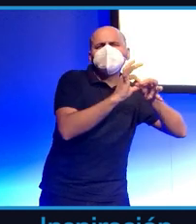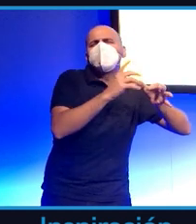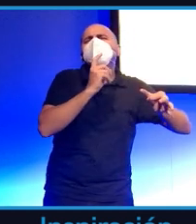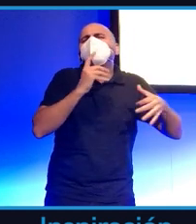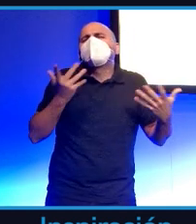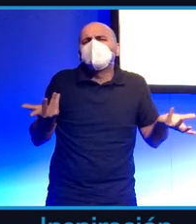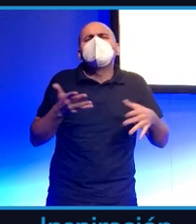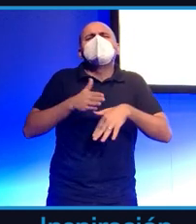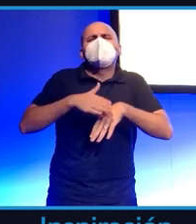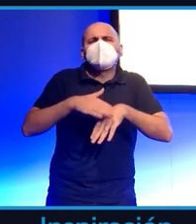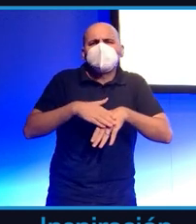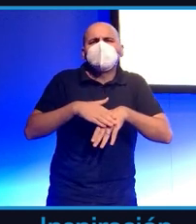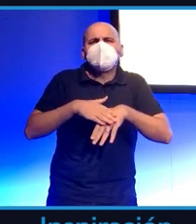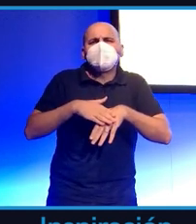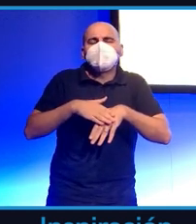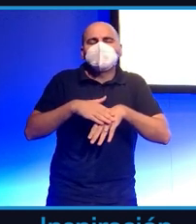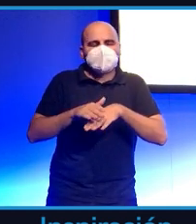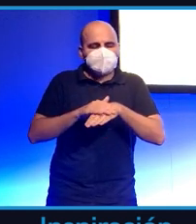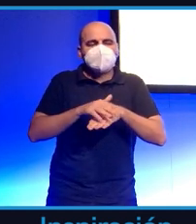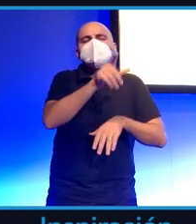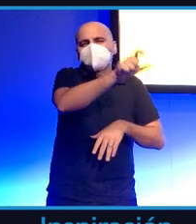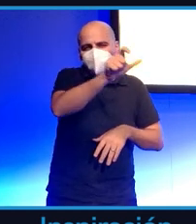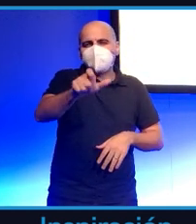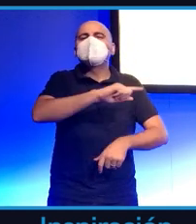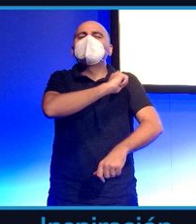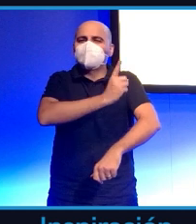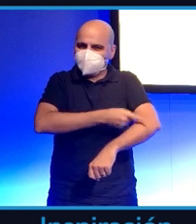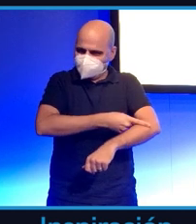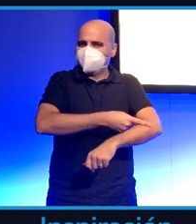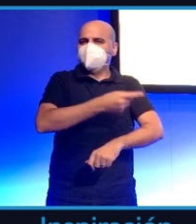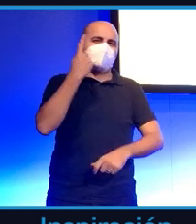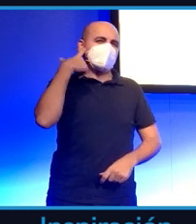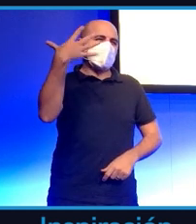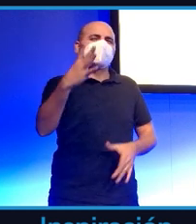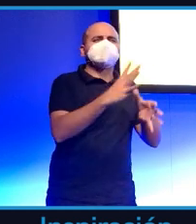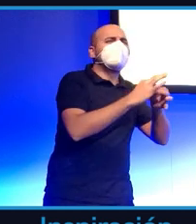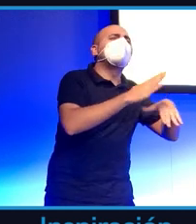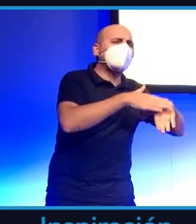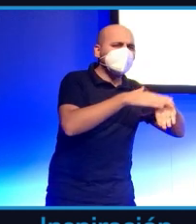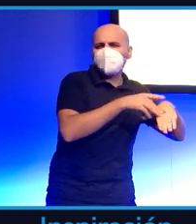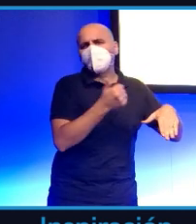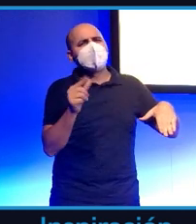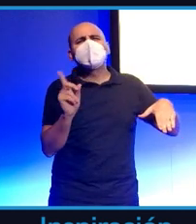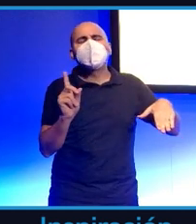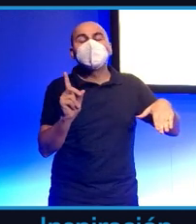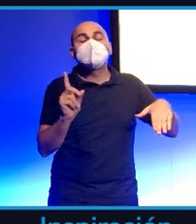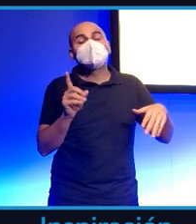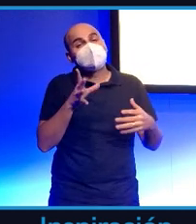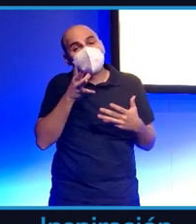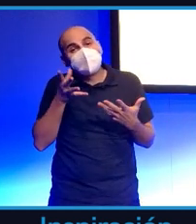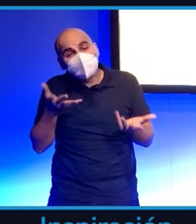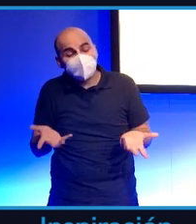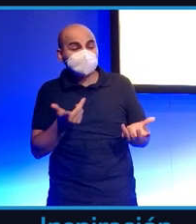periodistas tradicionales? Bueno, he querido destacar que hay un tono, un tono de conversación y un clima dentro de la